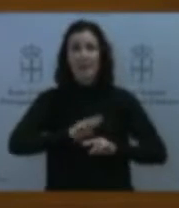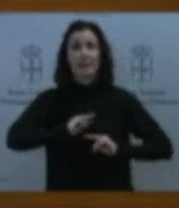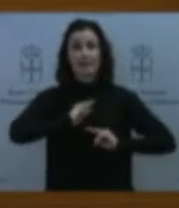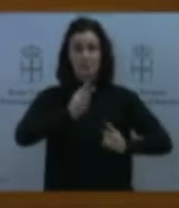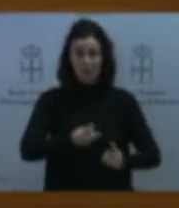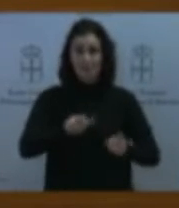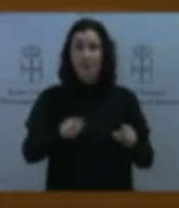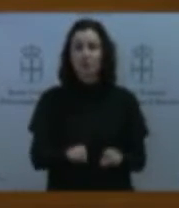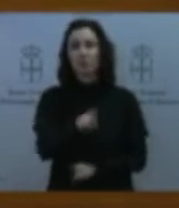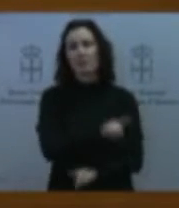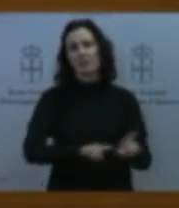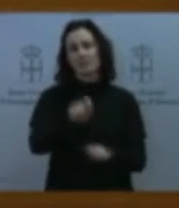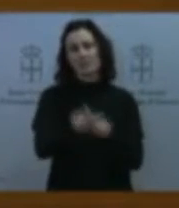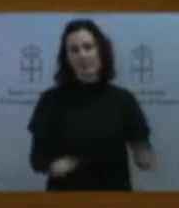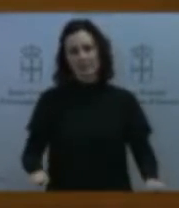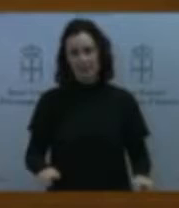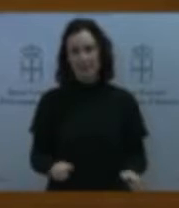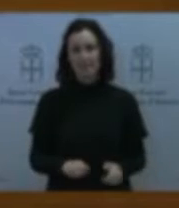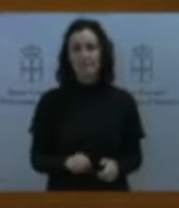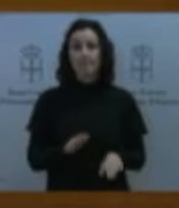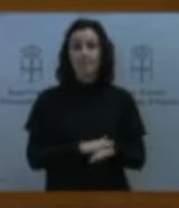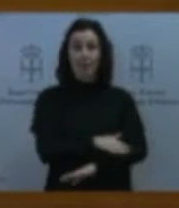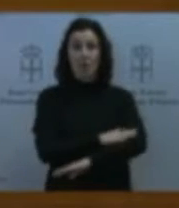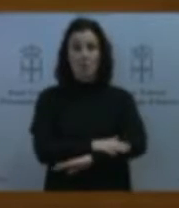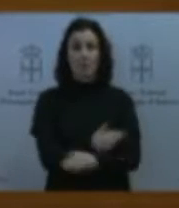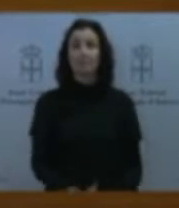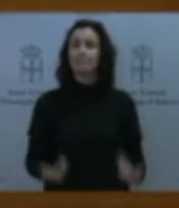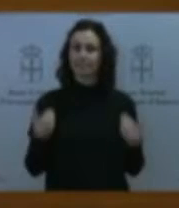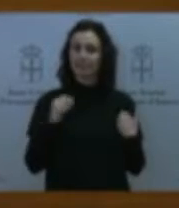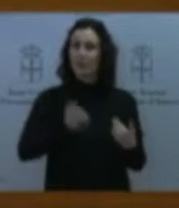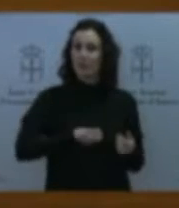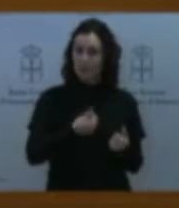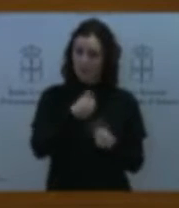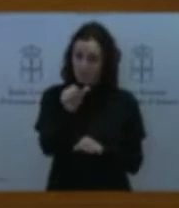de los gobiernos responsables, Ayuntamiento de Cijón y, en este caso, Consejería.